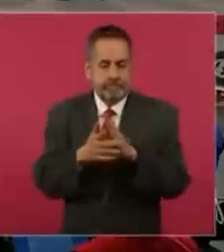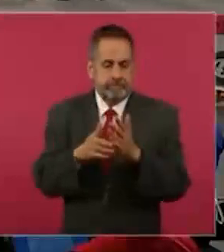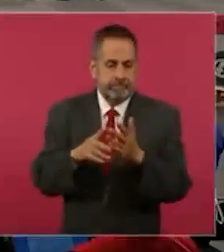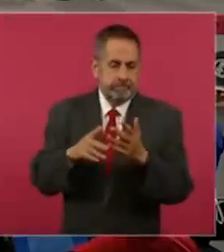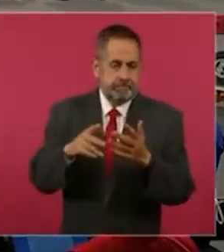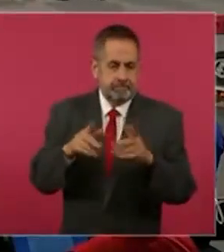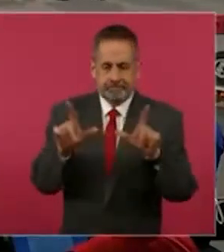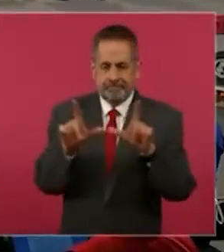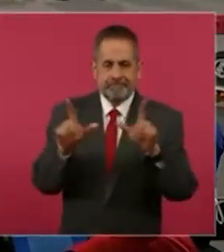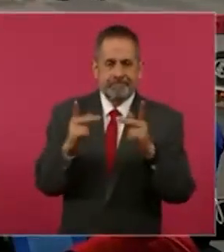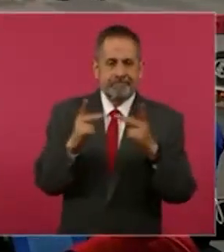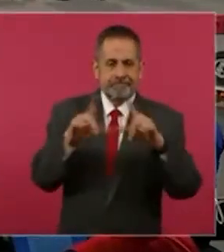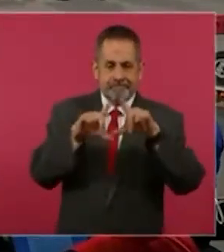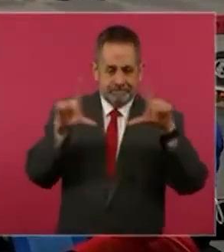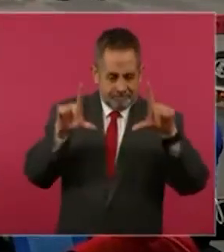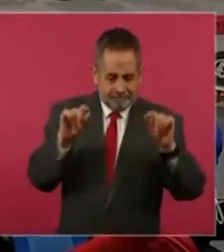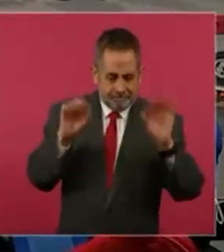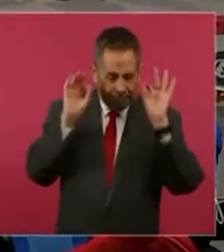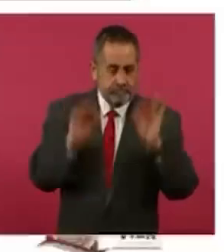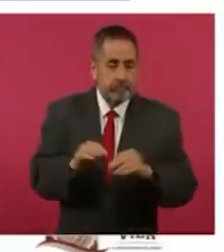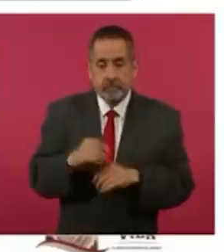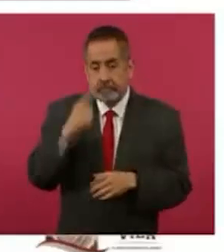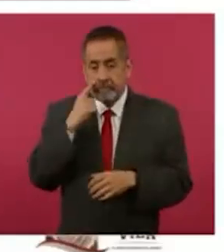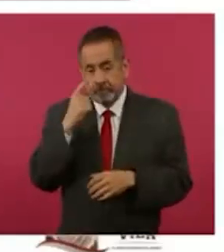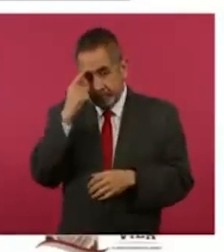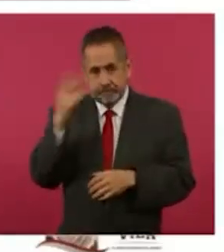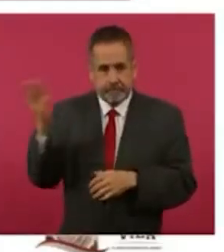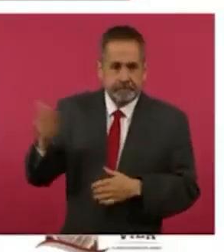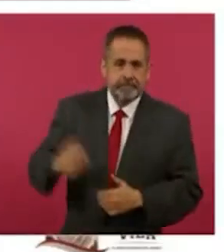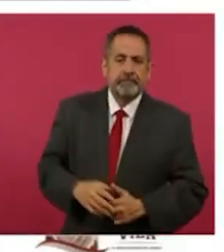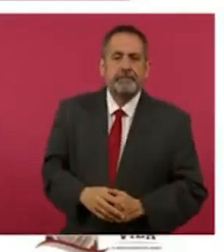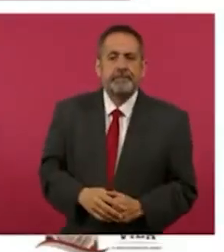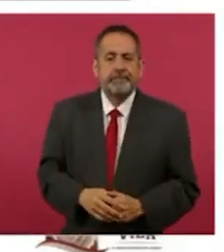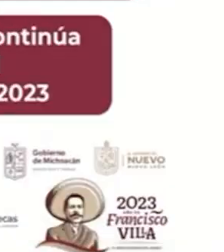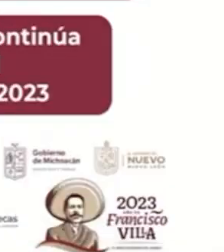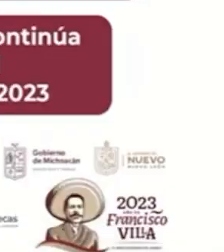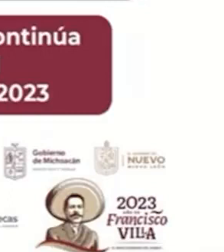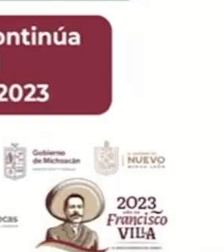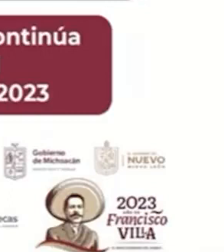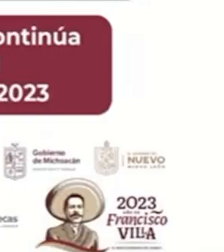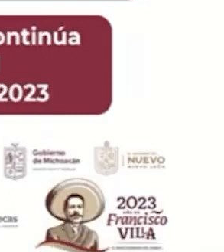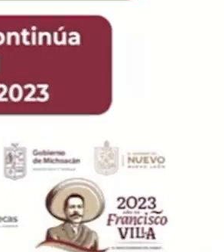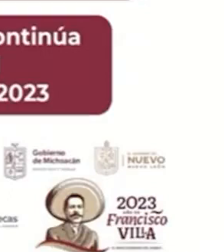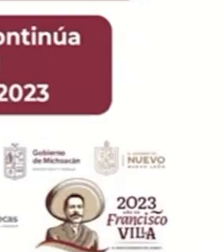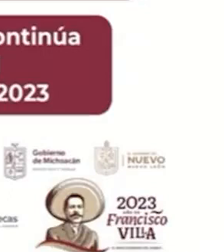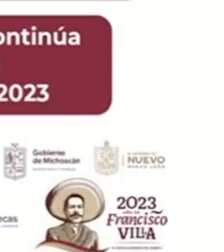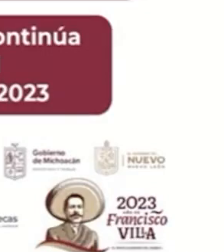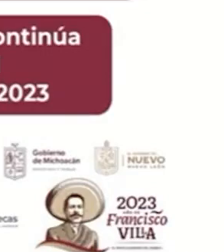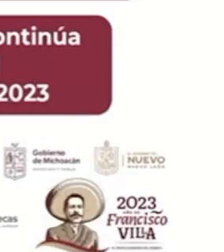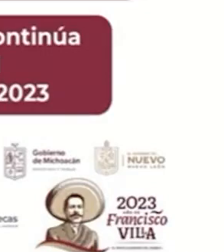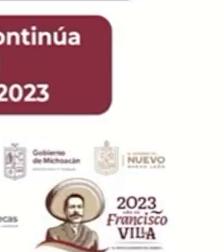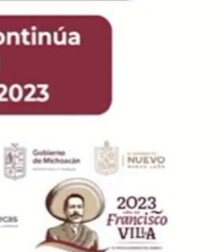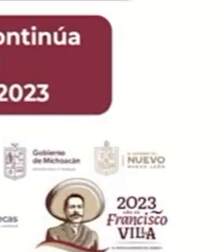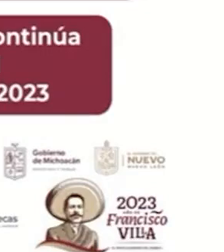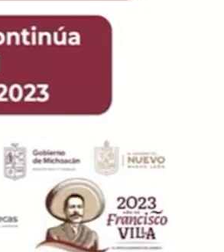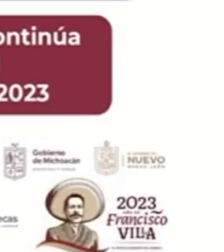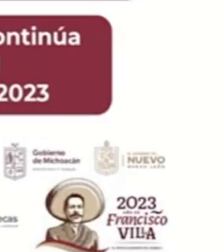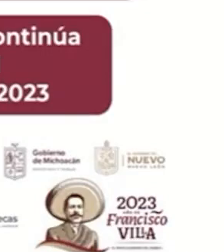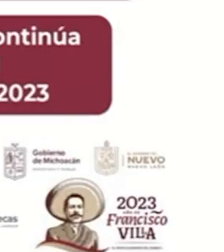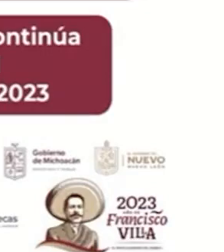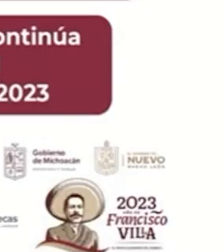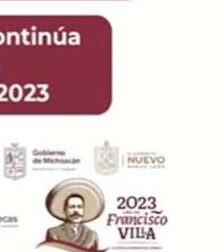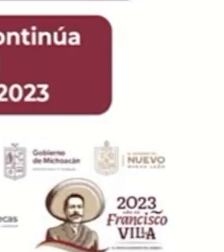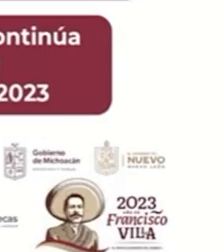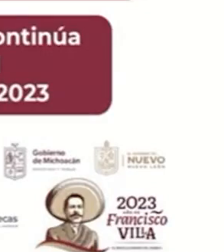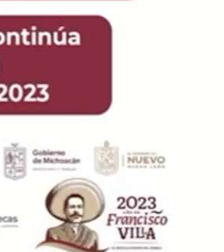Recordar que son 152 módulos instalados en 16 estados beneficiados que